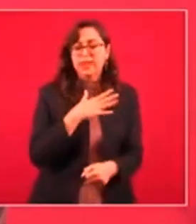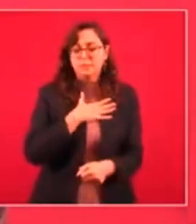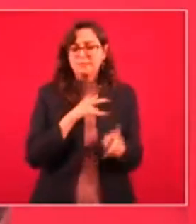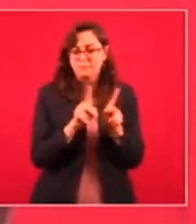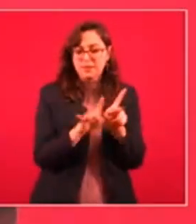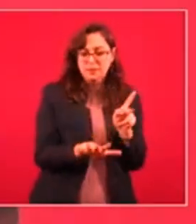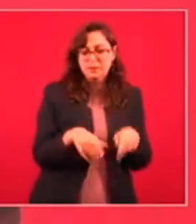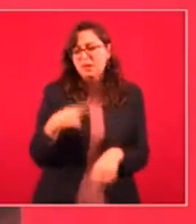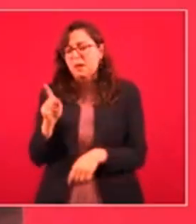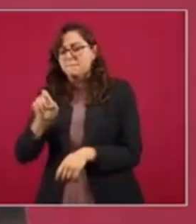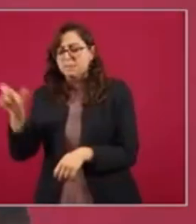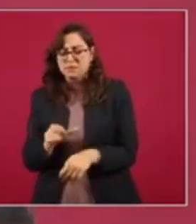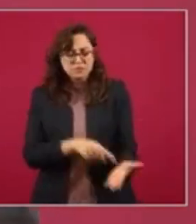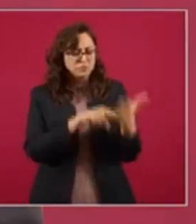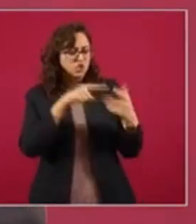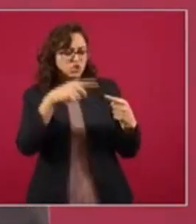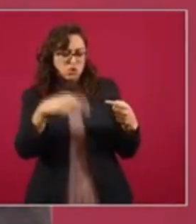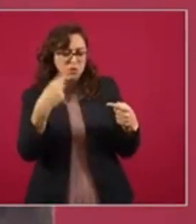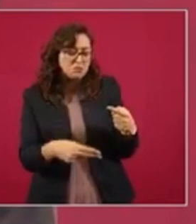en Pemex no se dieron cuenta.